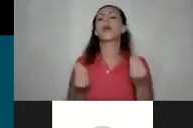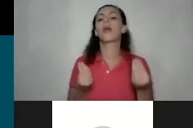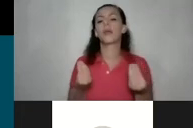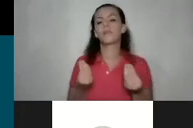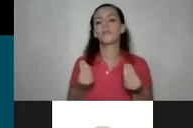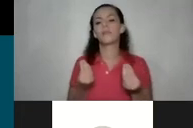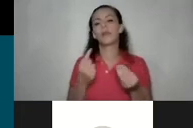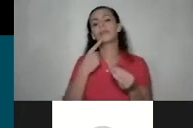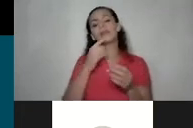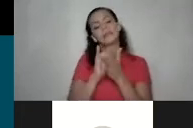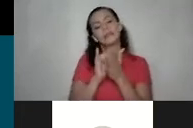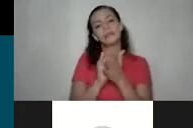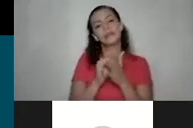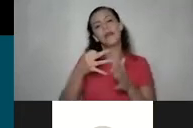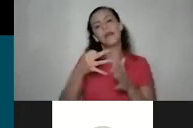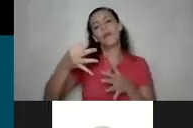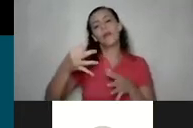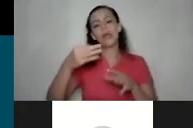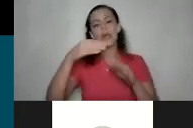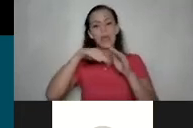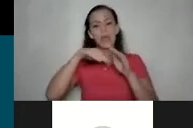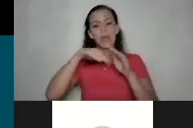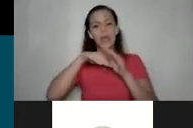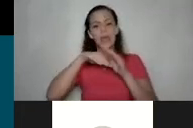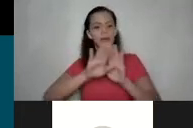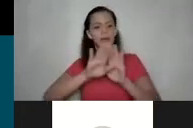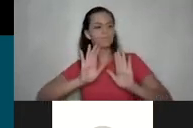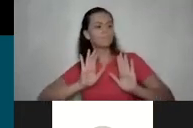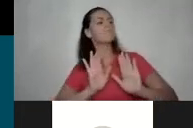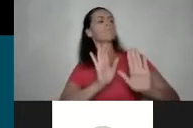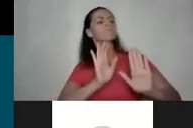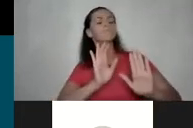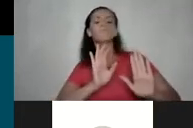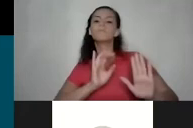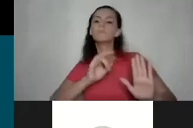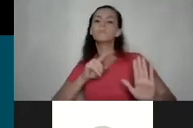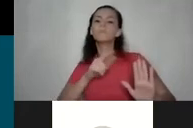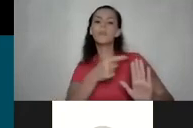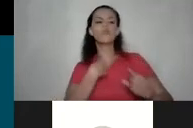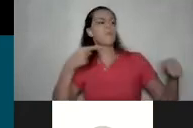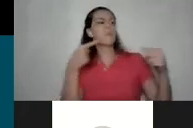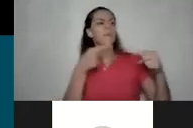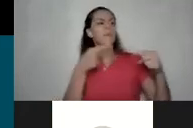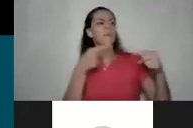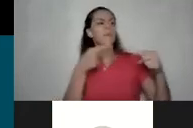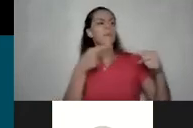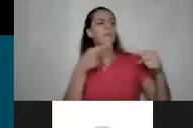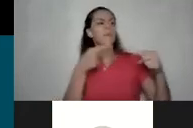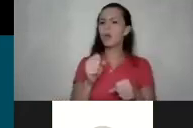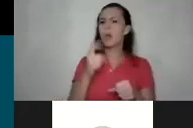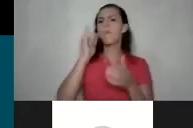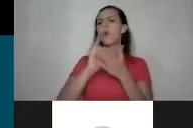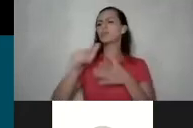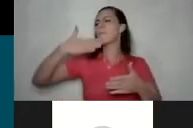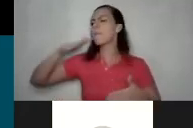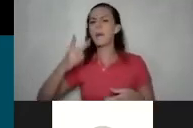esto muy cotidiano entrar con los tacos de frente y voy a pelear cómo se le ocurre eso no puede ser por eso es que estamos tan